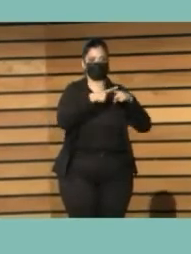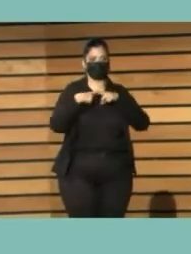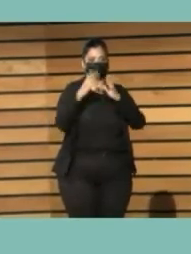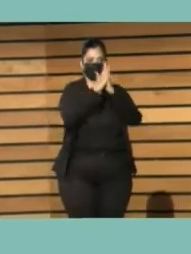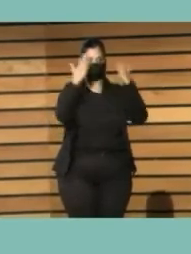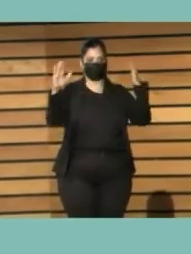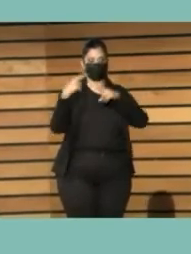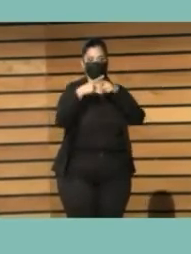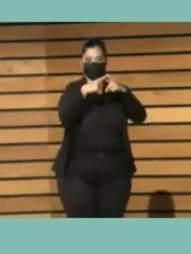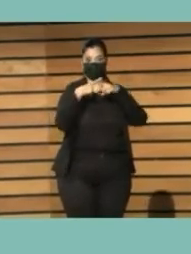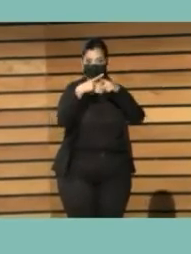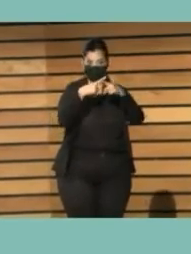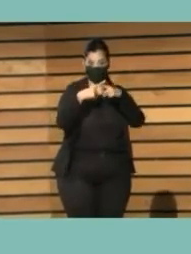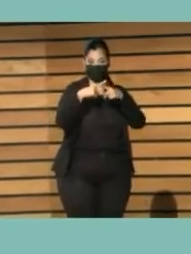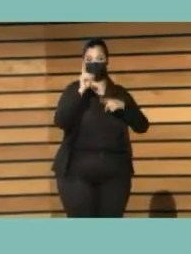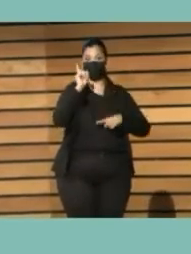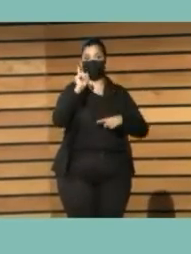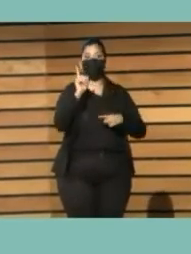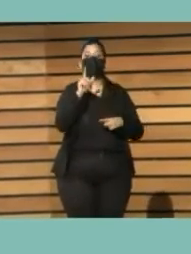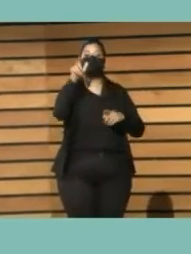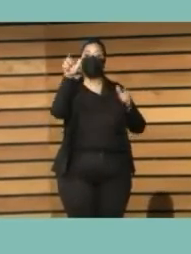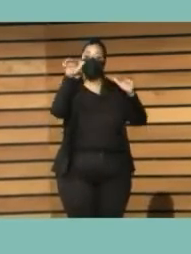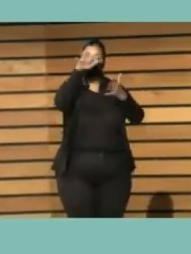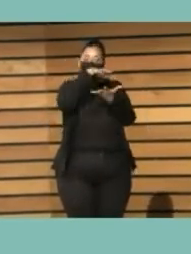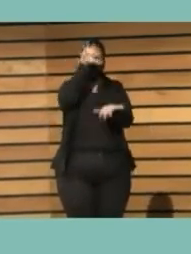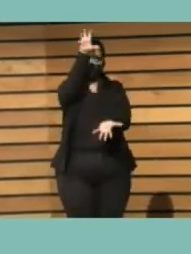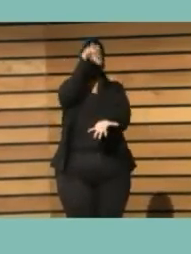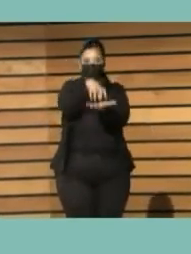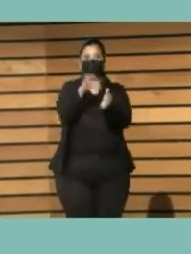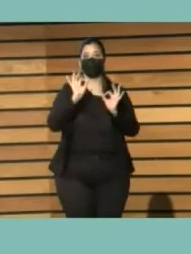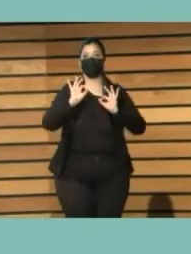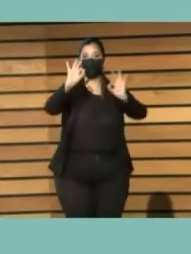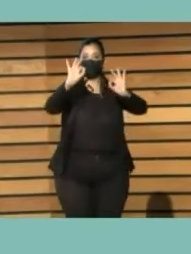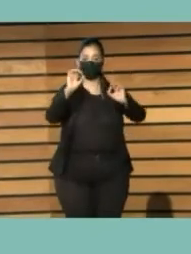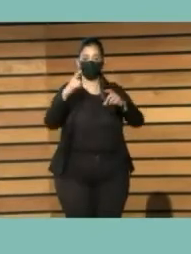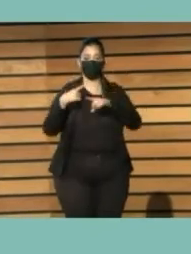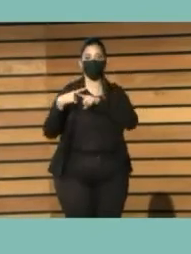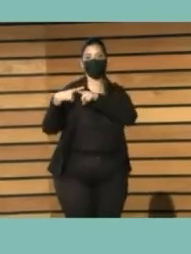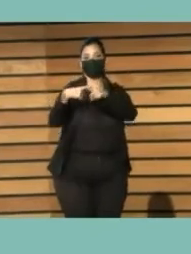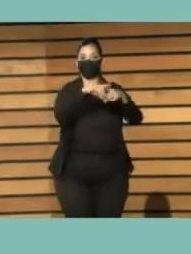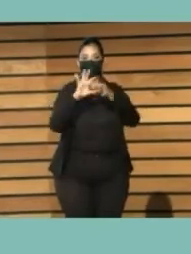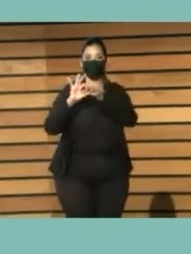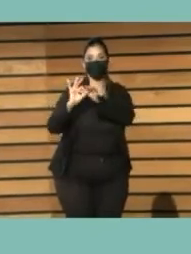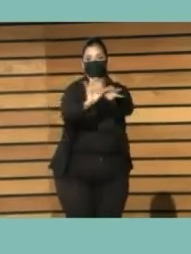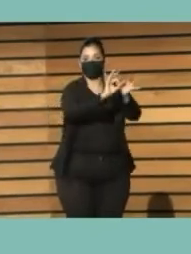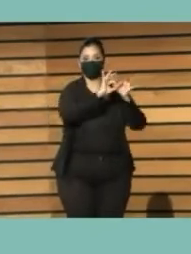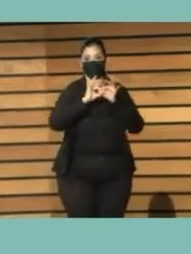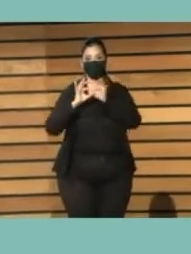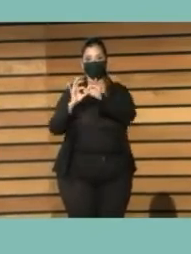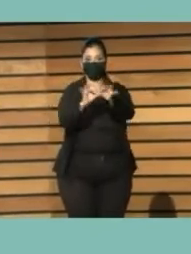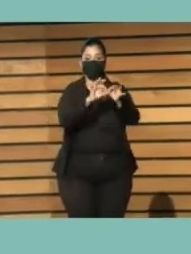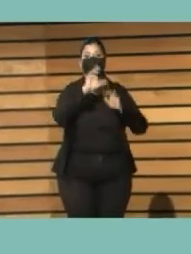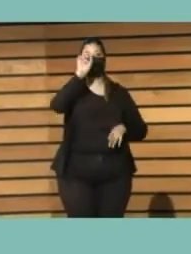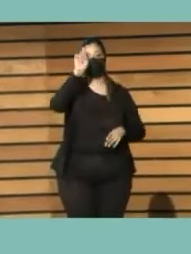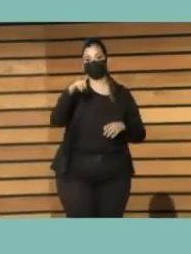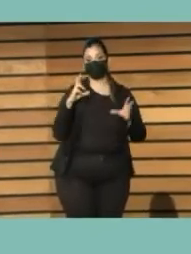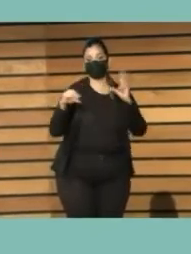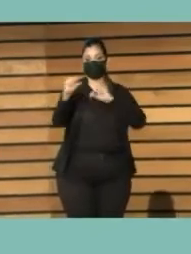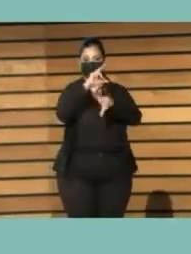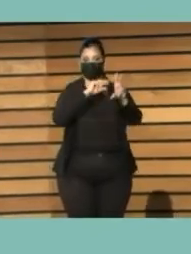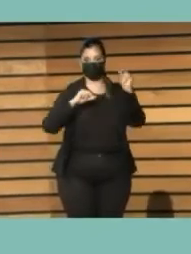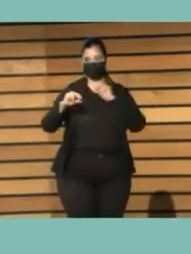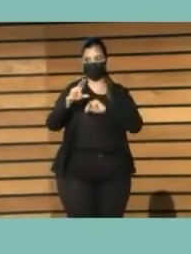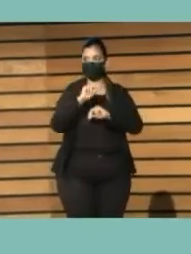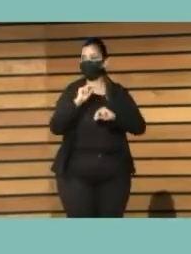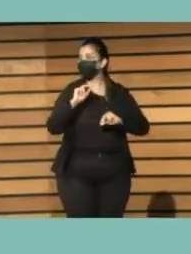biblioteca, un lugar para conectar, pensar y crear. Los autores son Alasne Martín Guelkoetxea y Sonia Marcos Macía